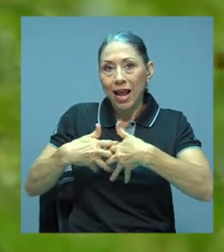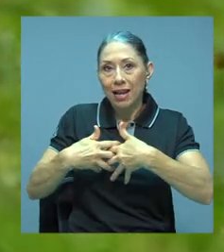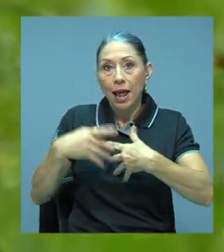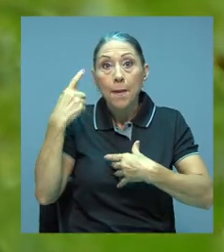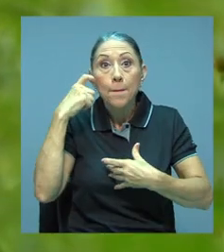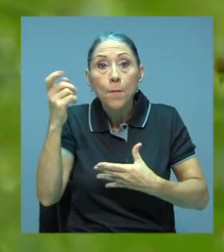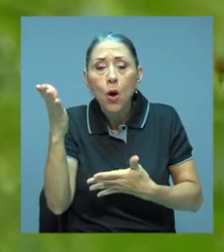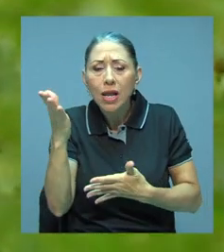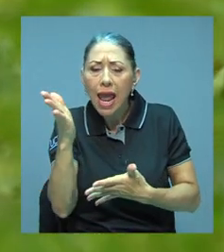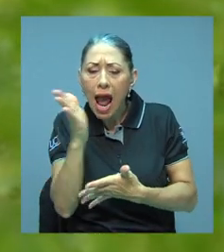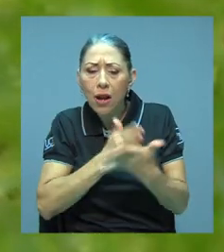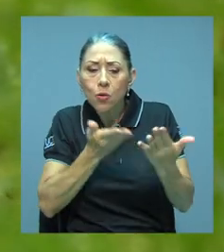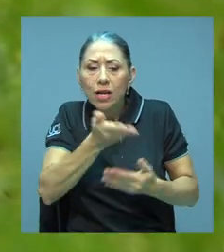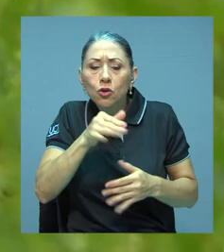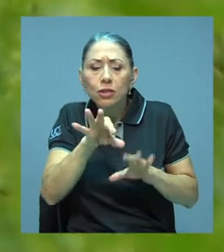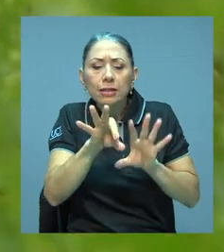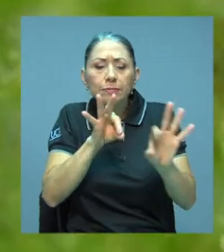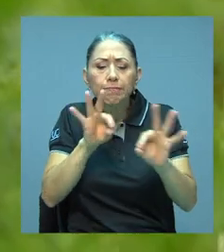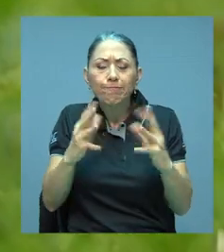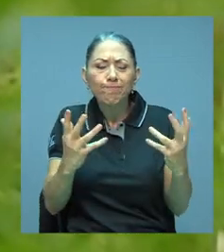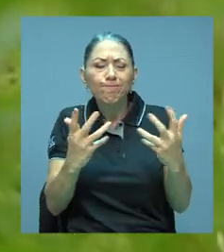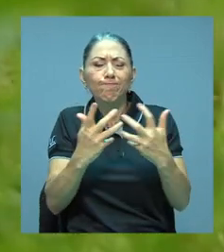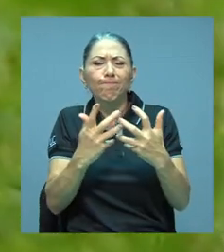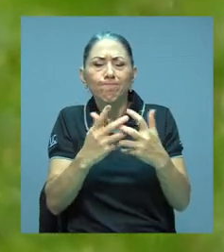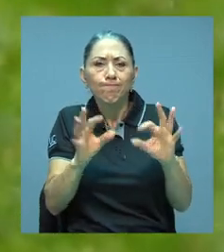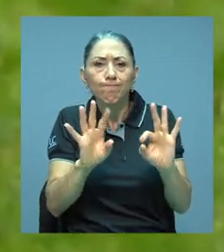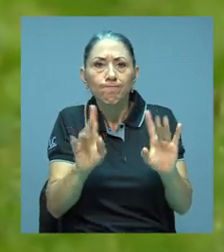tras hallar algunas incongrencias en su planteamiento.